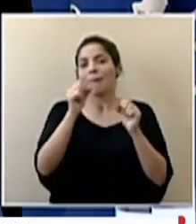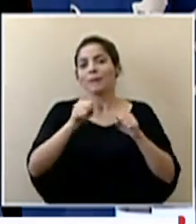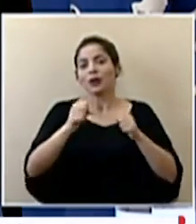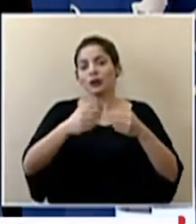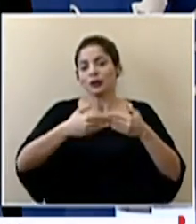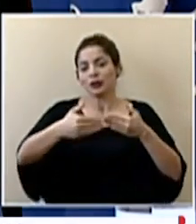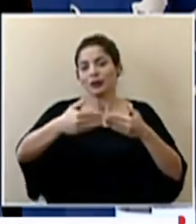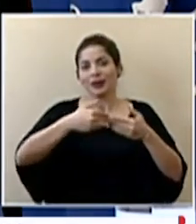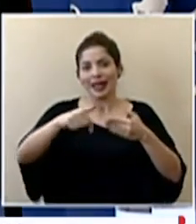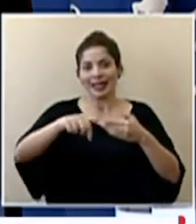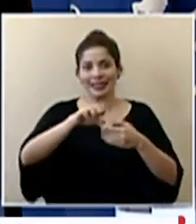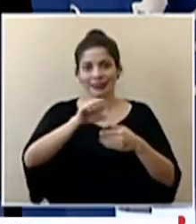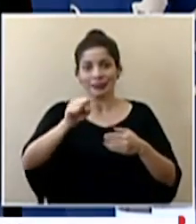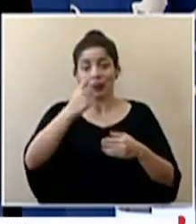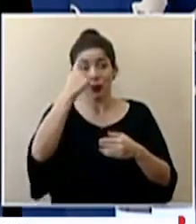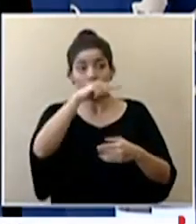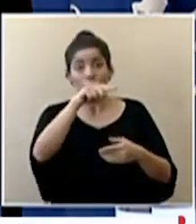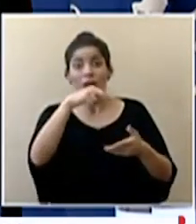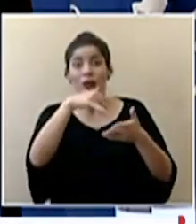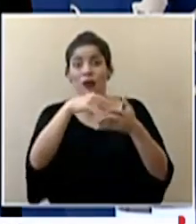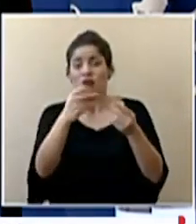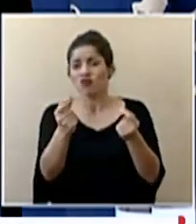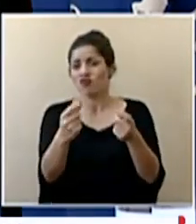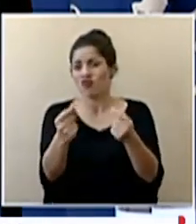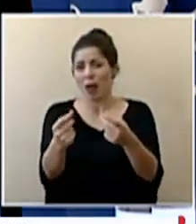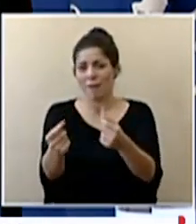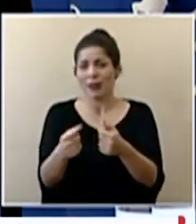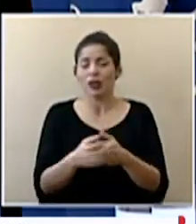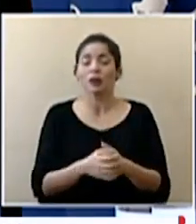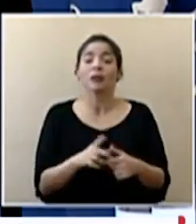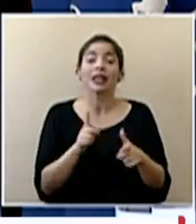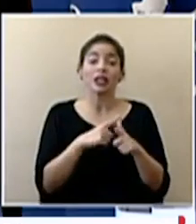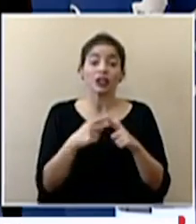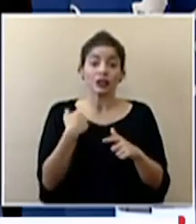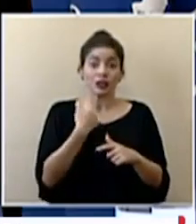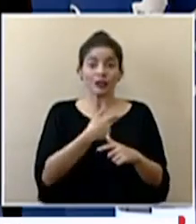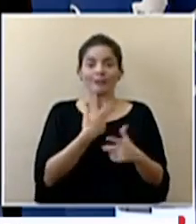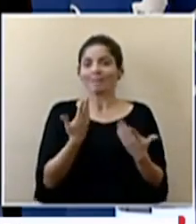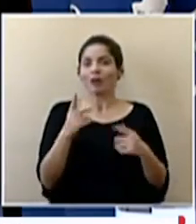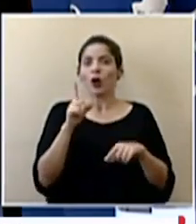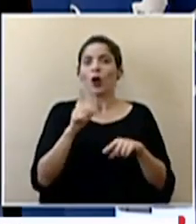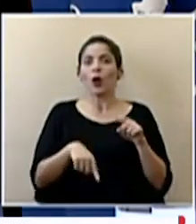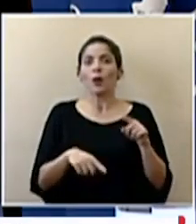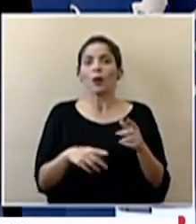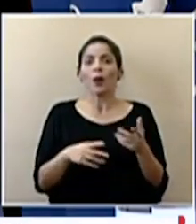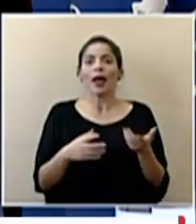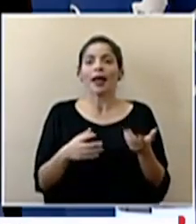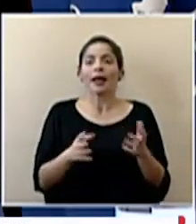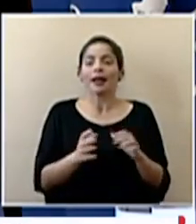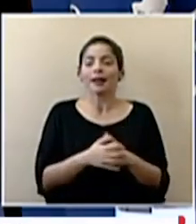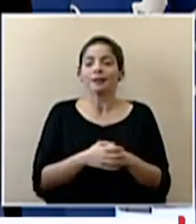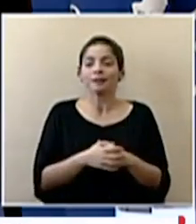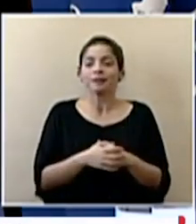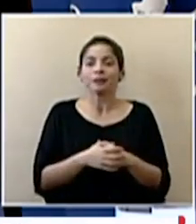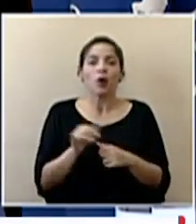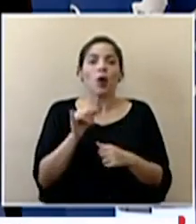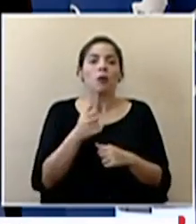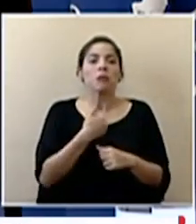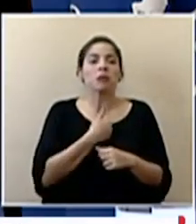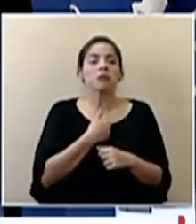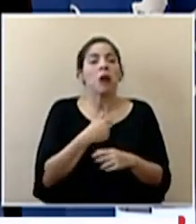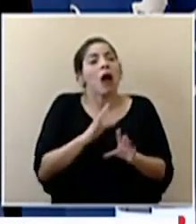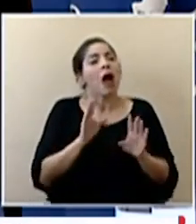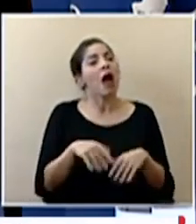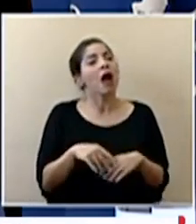este mes porque son estudios clínicos muy rápidos entonces nosotros no podemos simplemente asumir